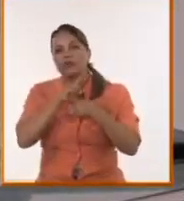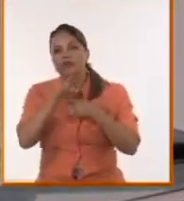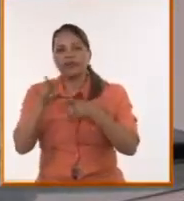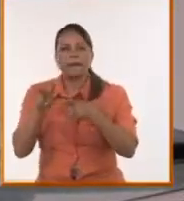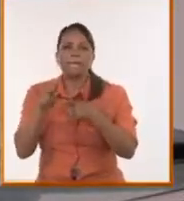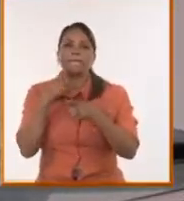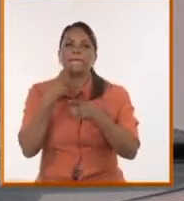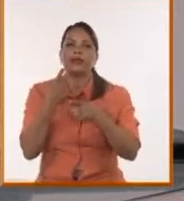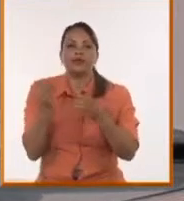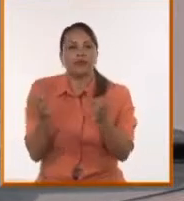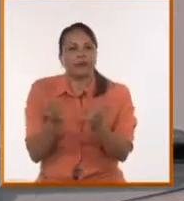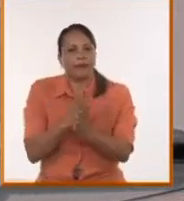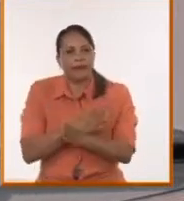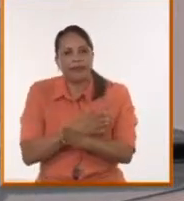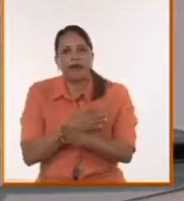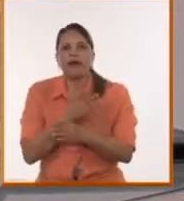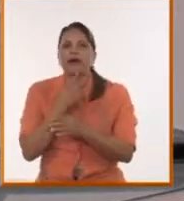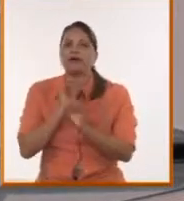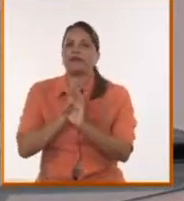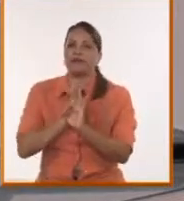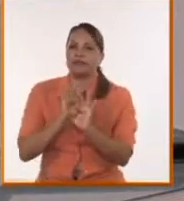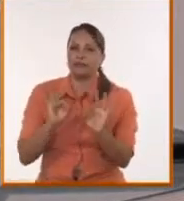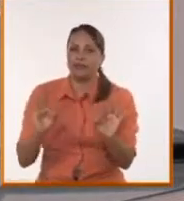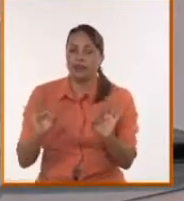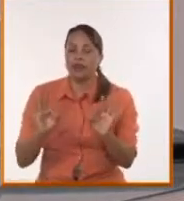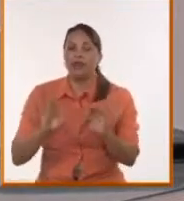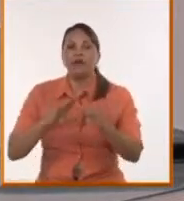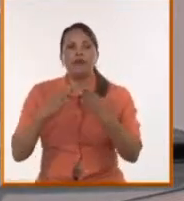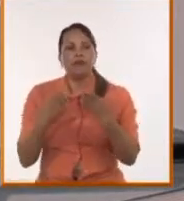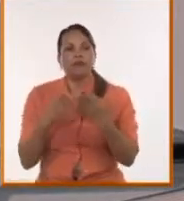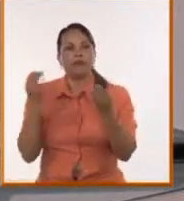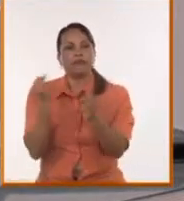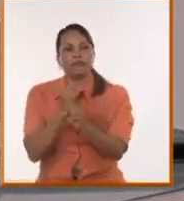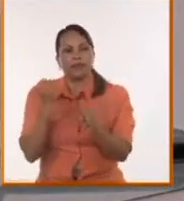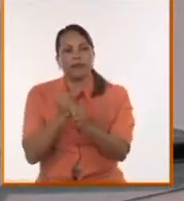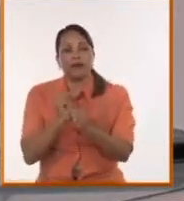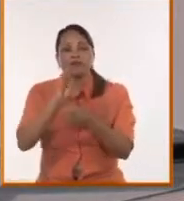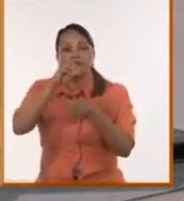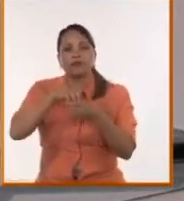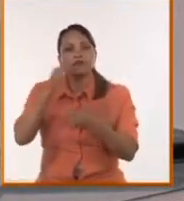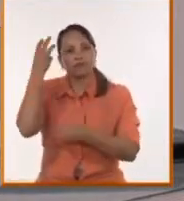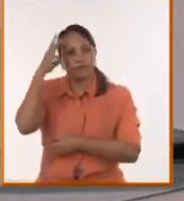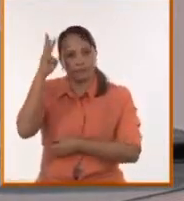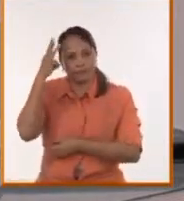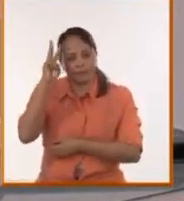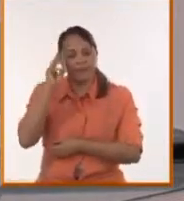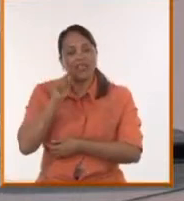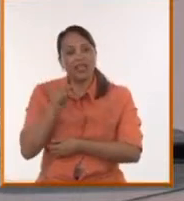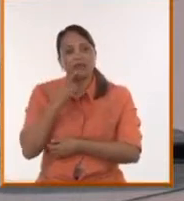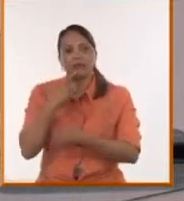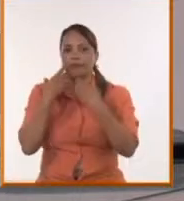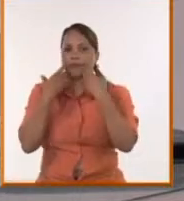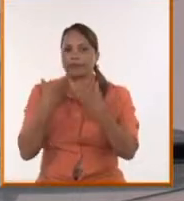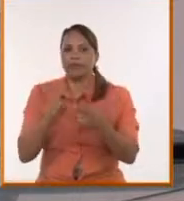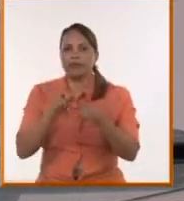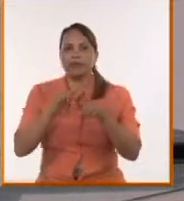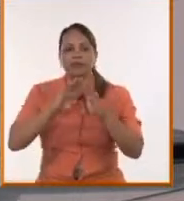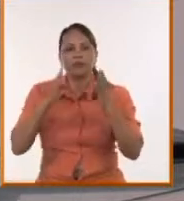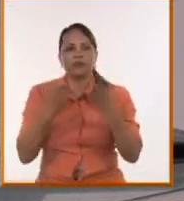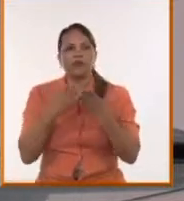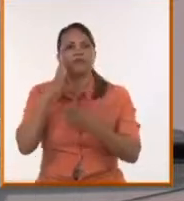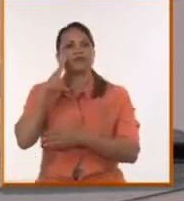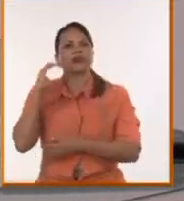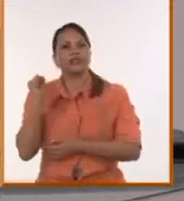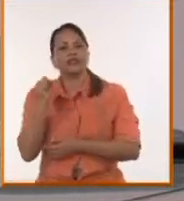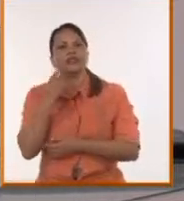creo que, agudeza. De lo que se ha estado haciendo en México y creo que son caminos importantes para entender